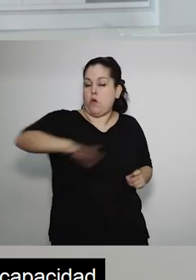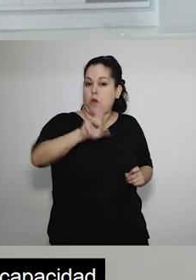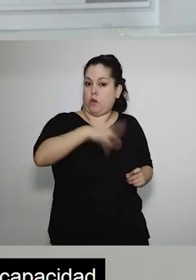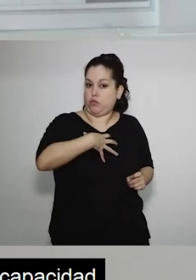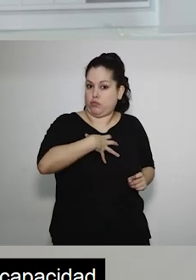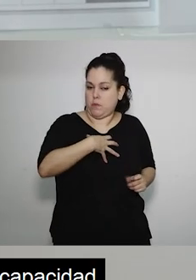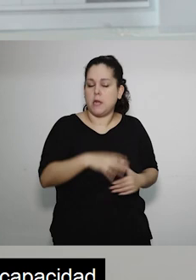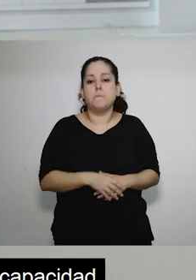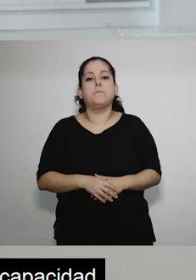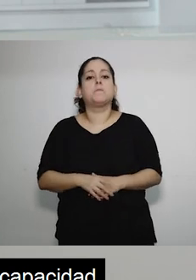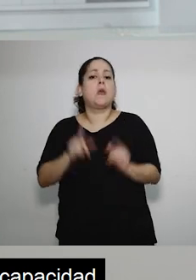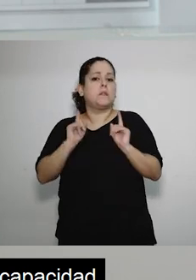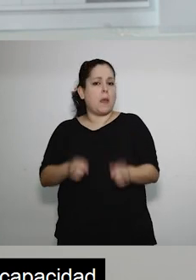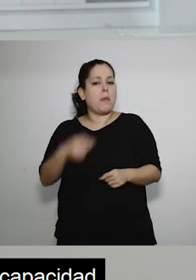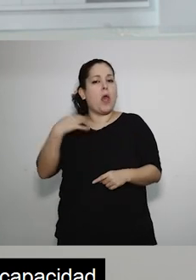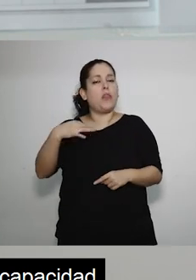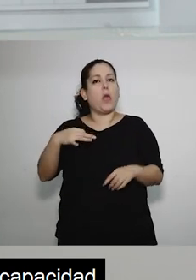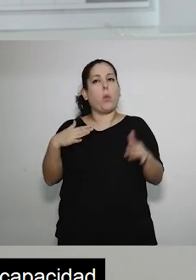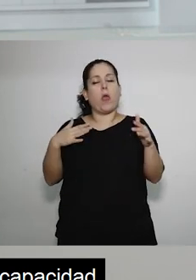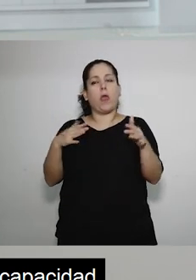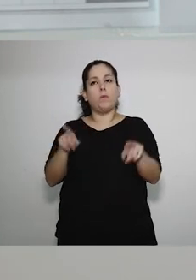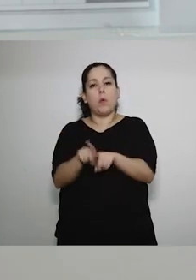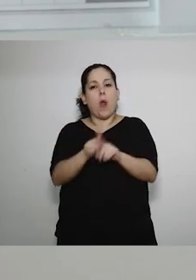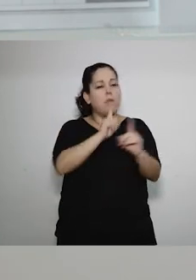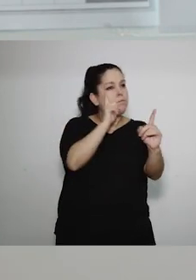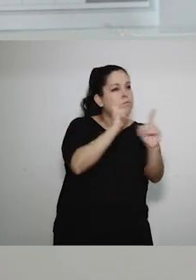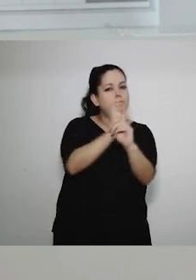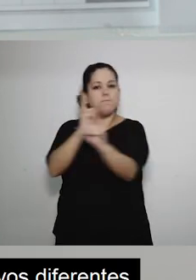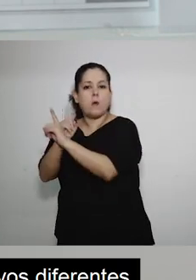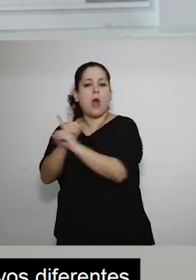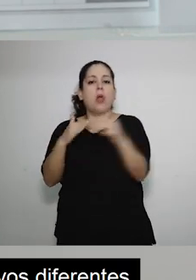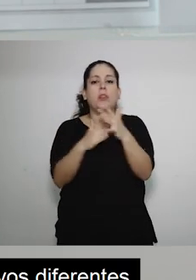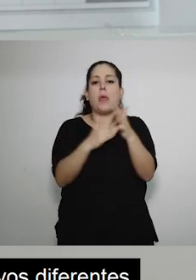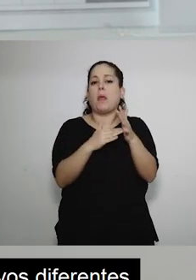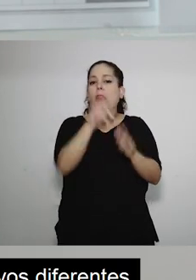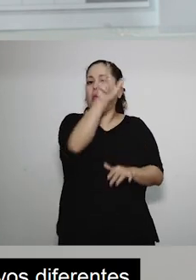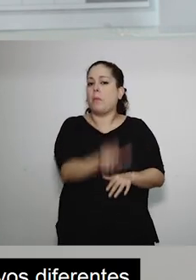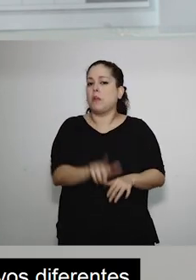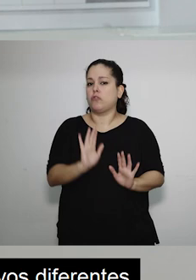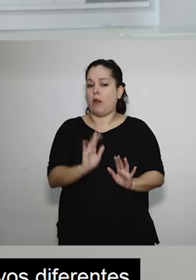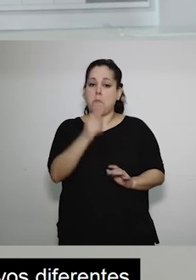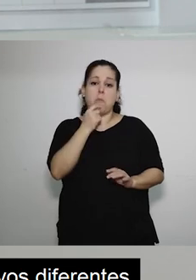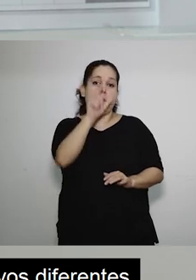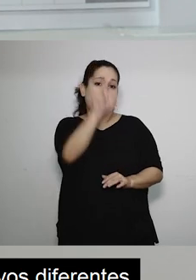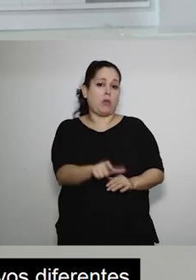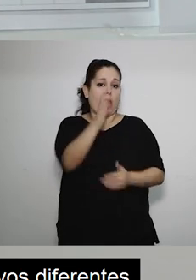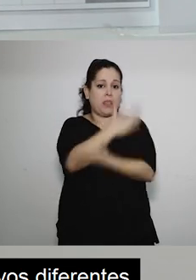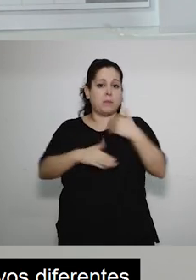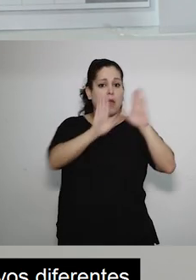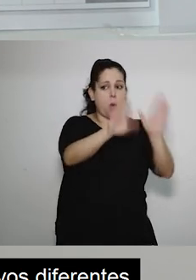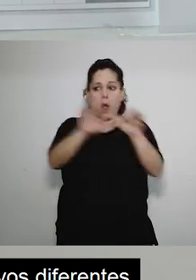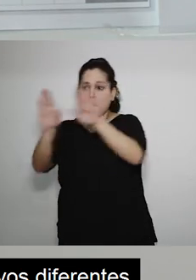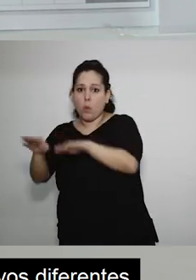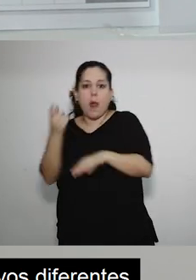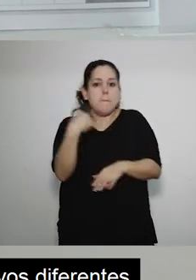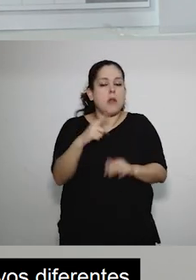además hay que atender a la subjetividad de las personas con discapacidad. ¿Qué quiere decir esto? Que dos personas con la misma discapacidad puedan requerir